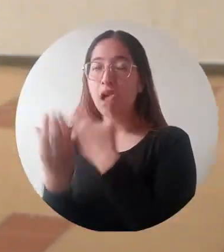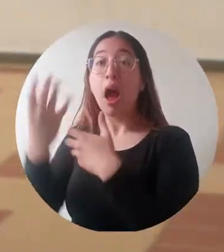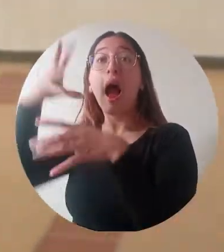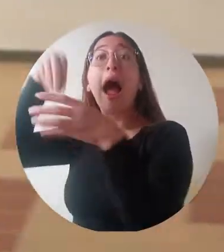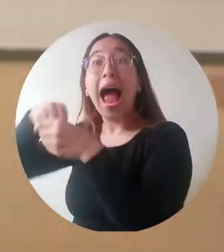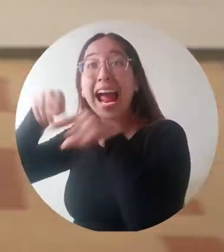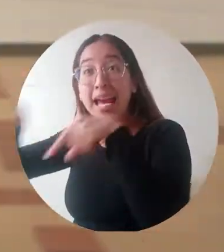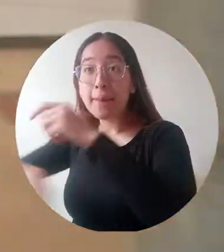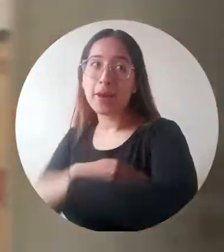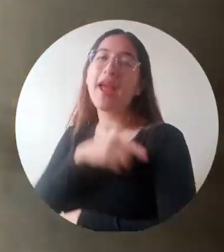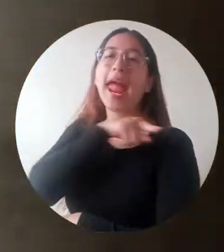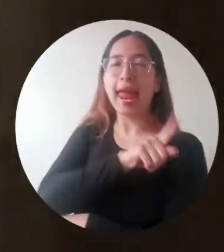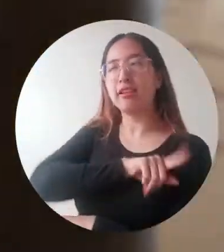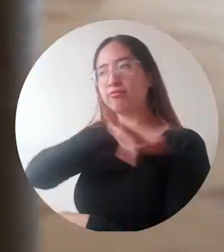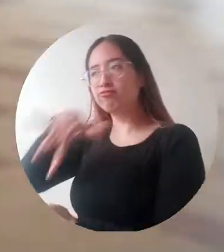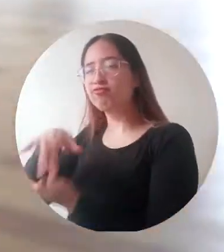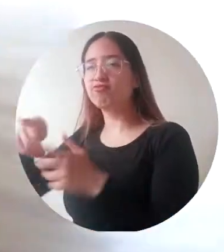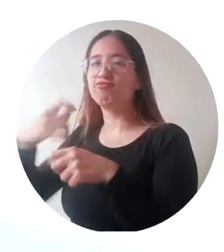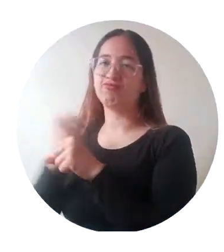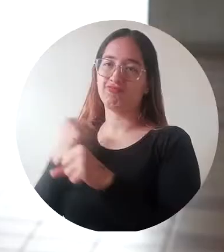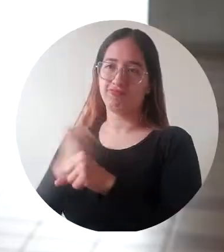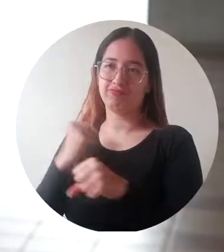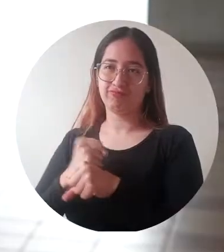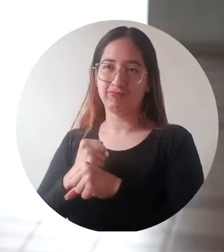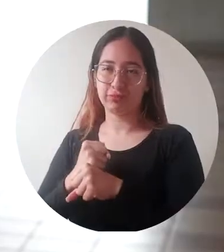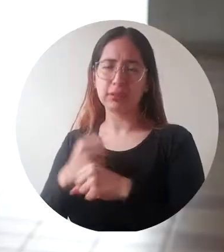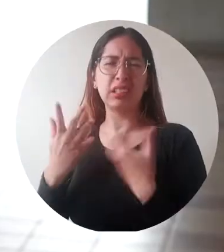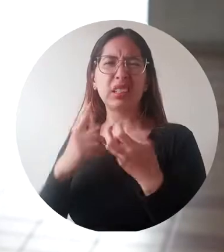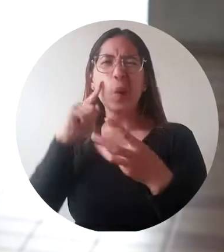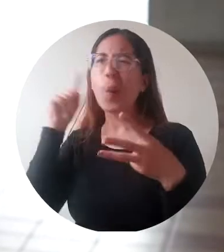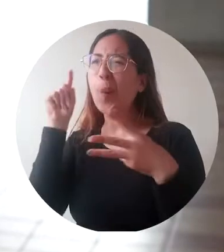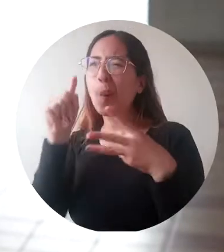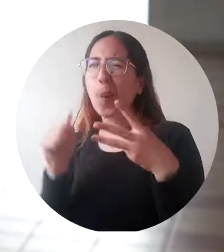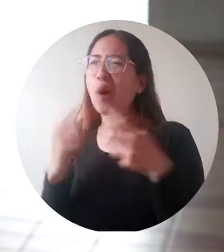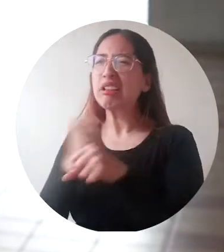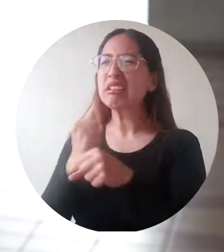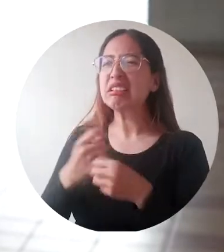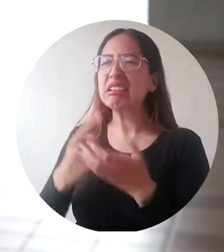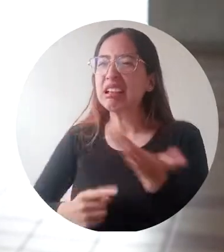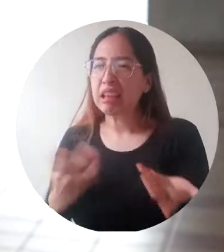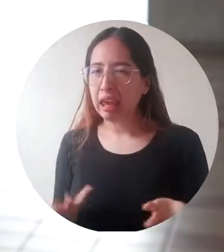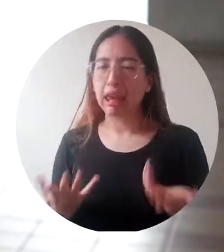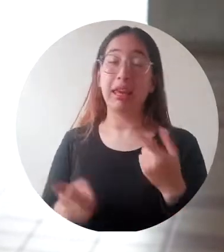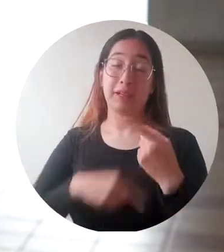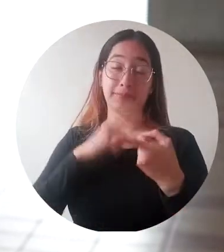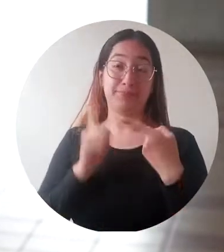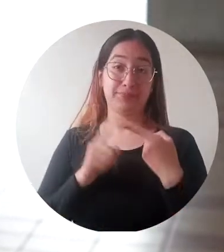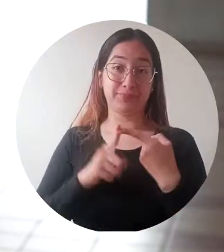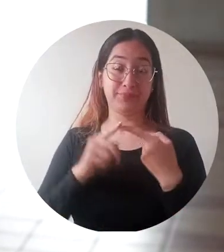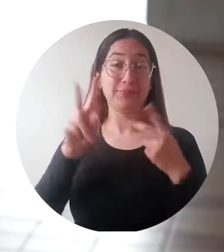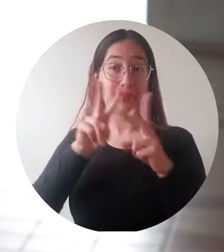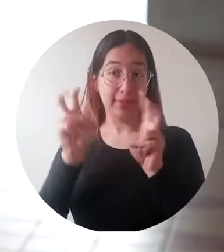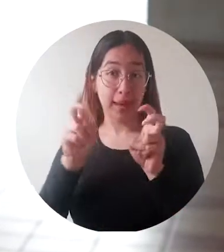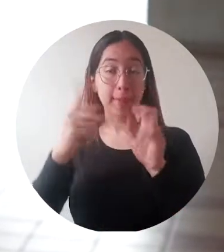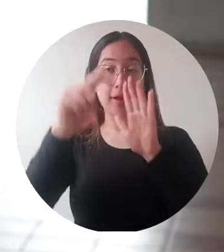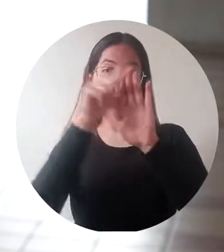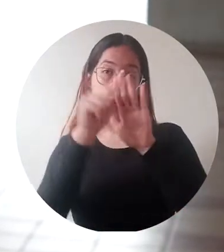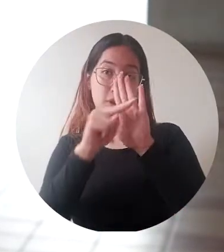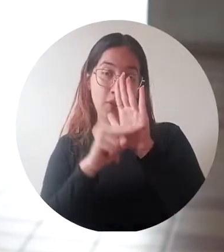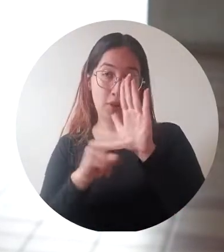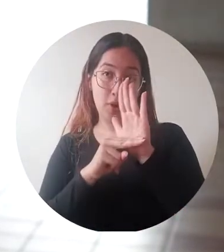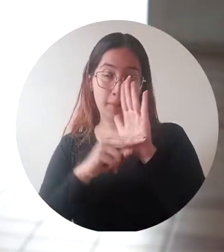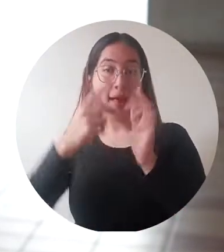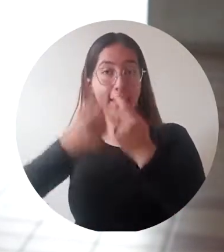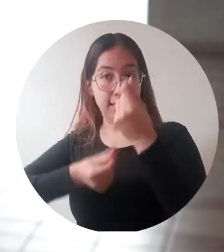está centrado en tres aspectos. El primero es todo lo que tiene que ver con las normas